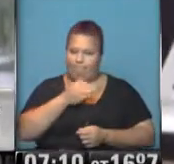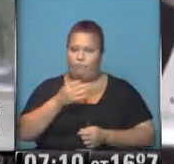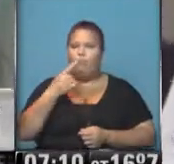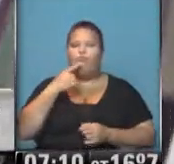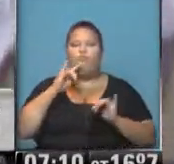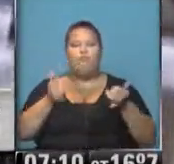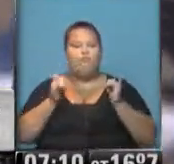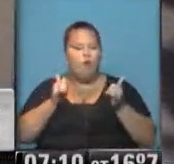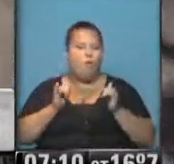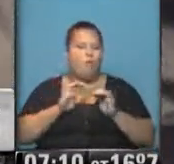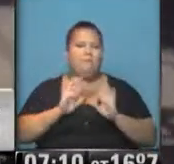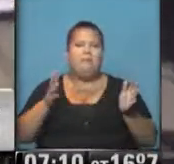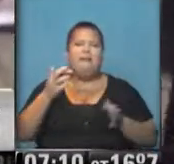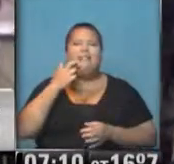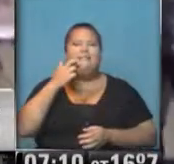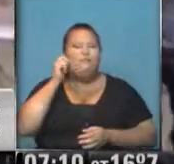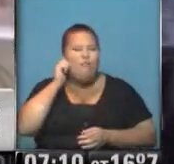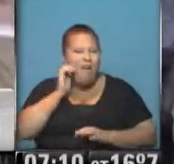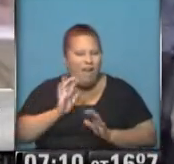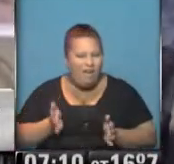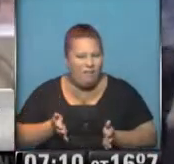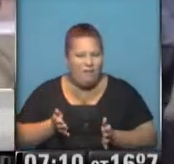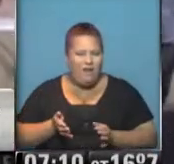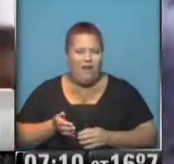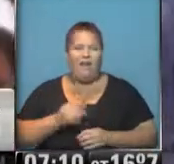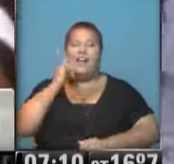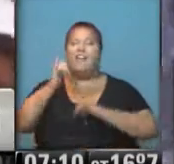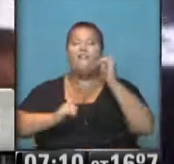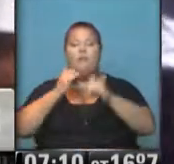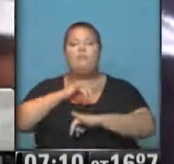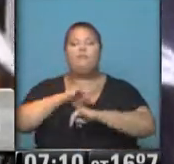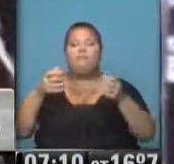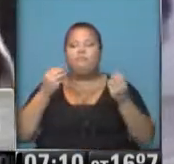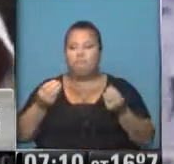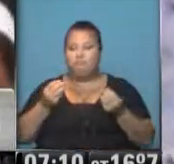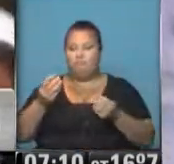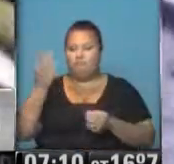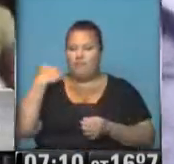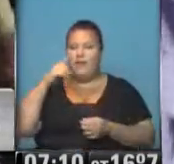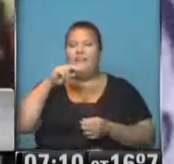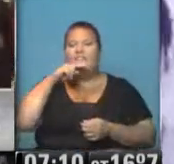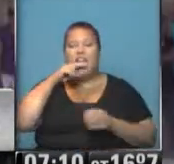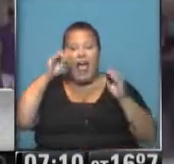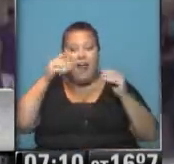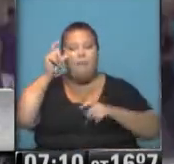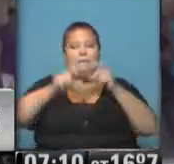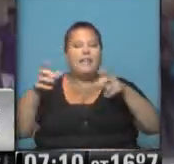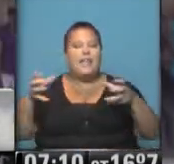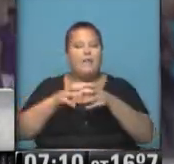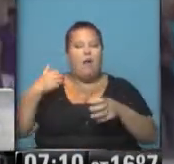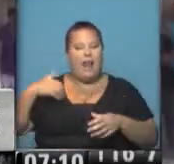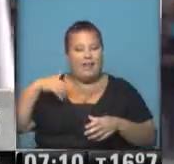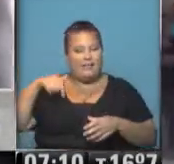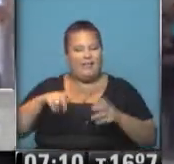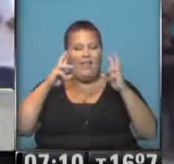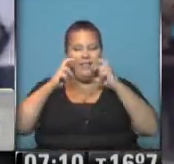un joven que nada más tenía 19 años y la información fue anticipada la noche del viernes por integrantes del equipo argentino